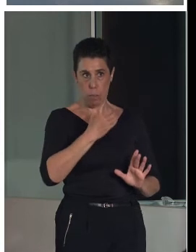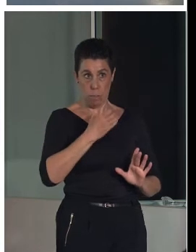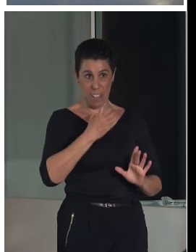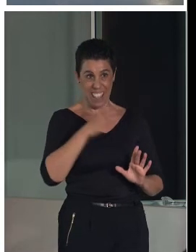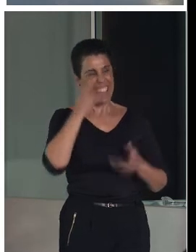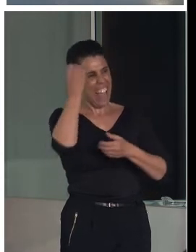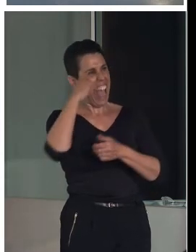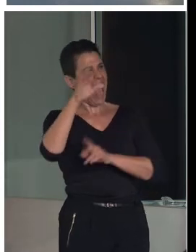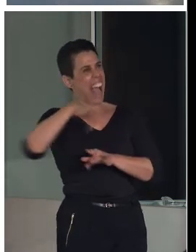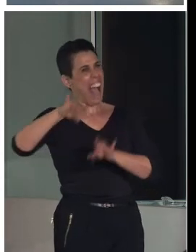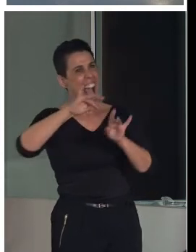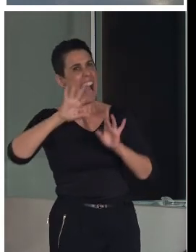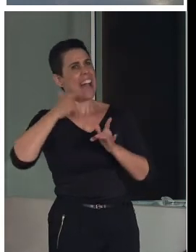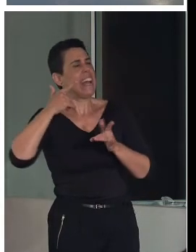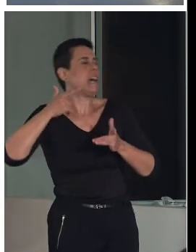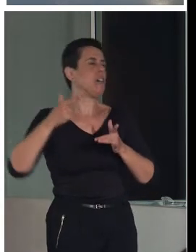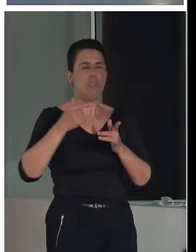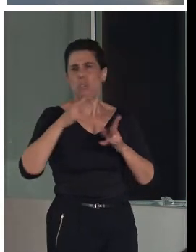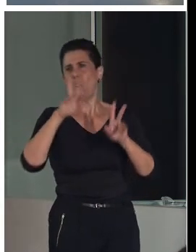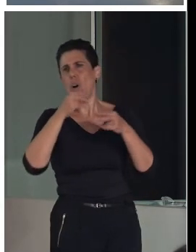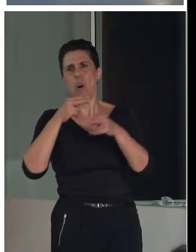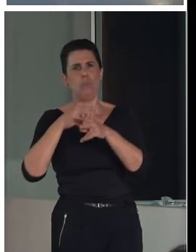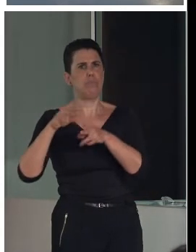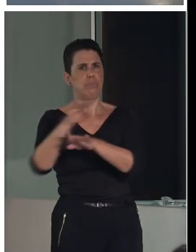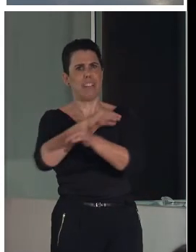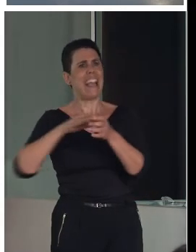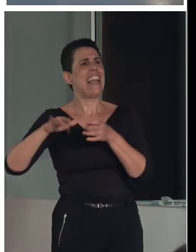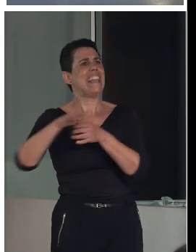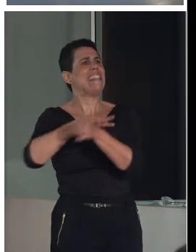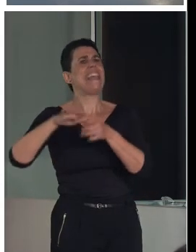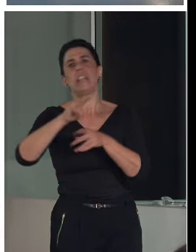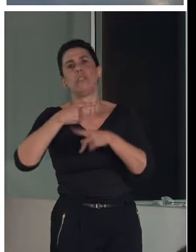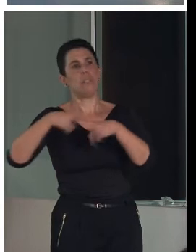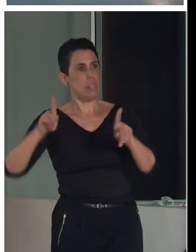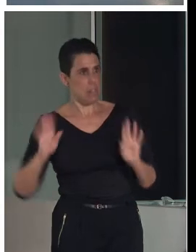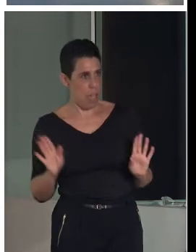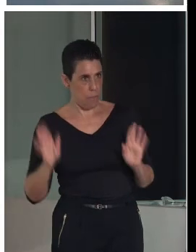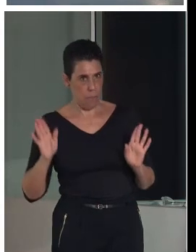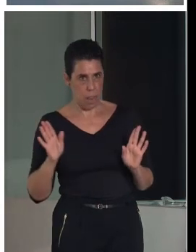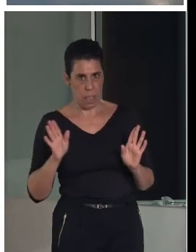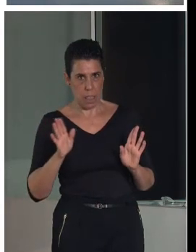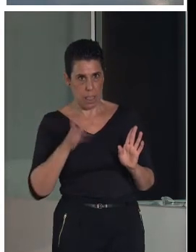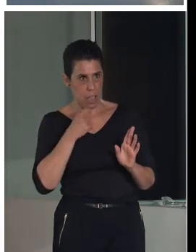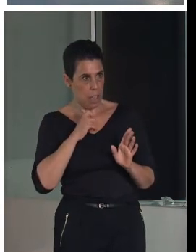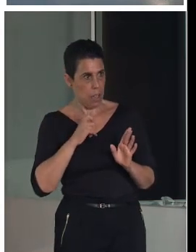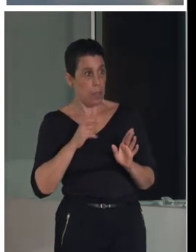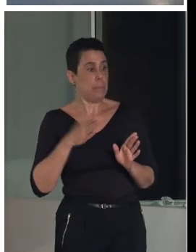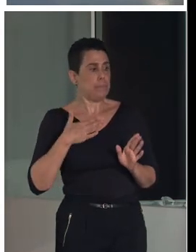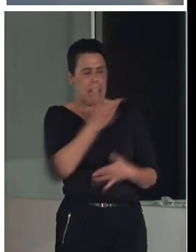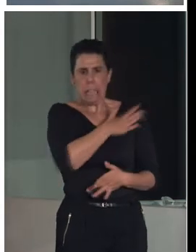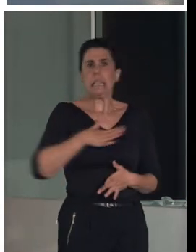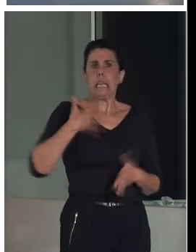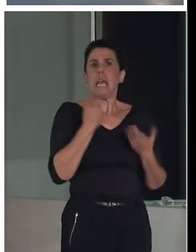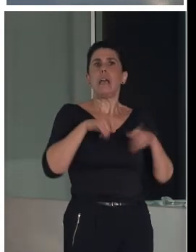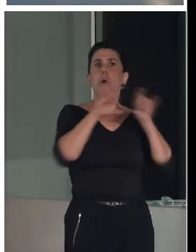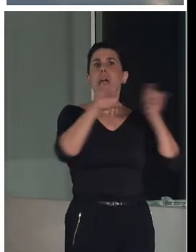administrativas, que son las comarcas, bueno, pues una serie de entes, pero decidimos que fuera una entidad municipal